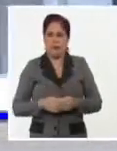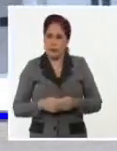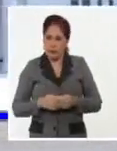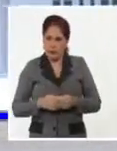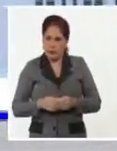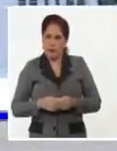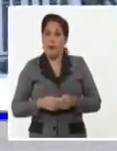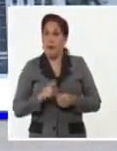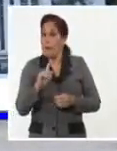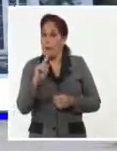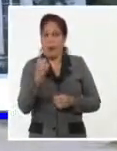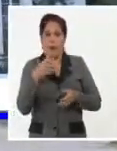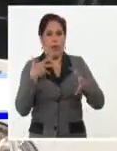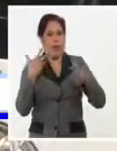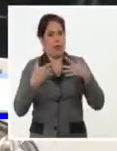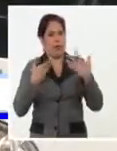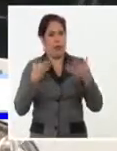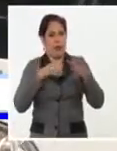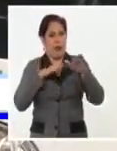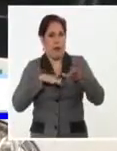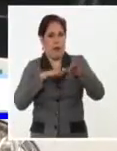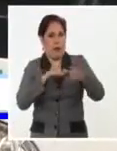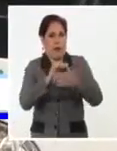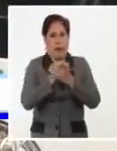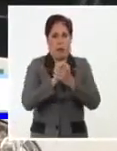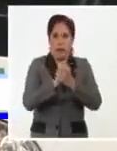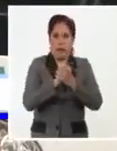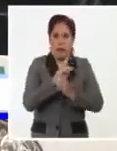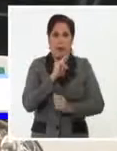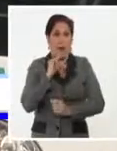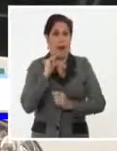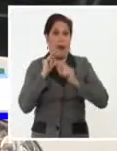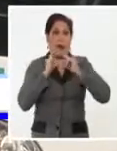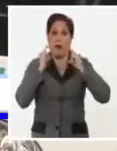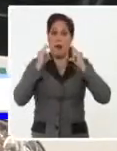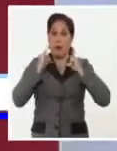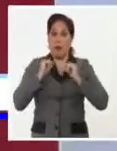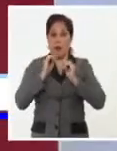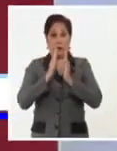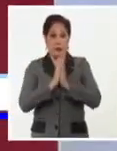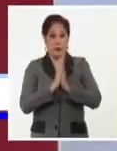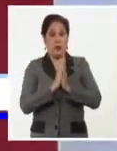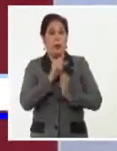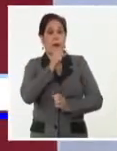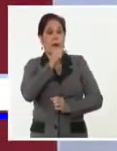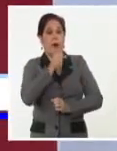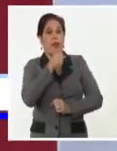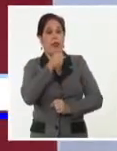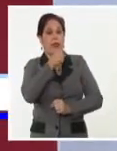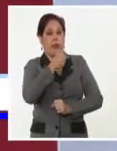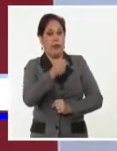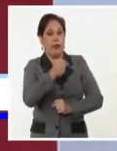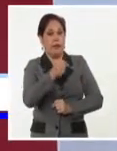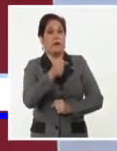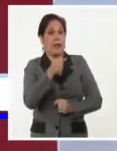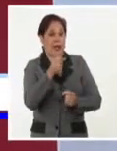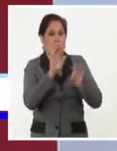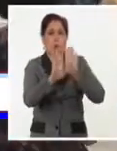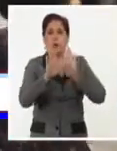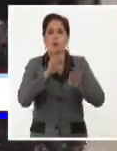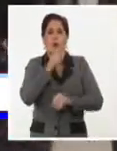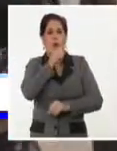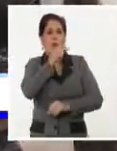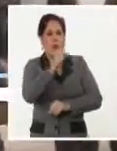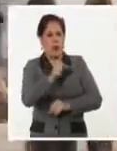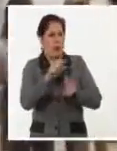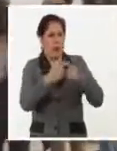En su primera actividad en La Habana, realizaron una visita al Memorial de la Denuncia, sitio que atesora pruebas irrefutables de